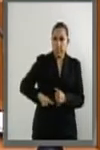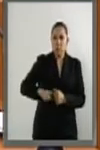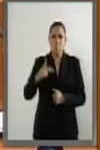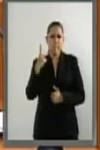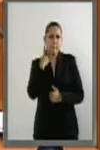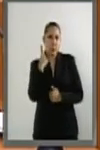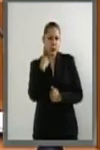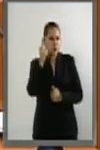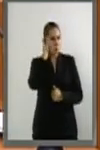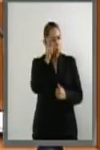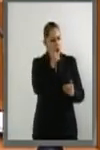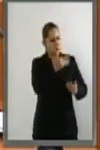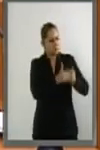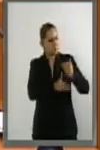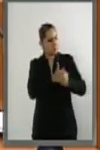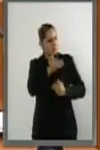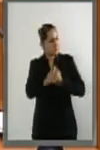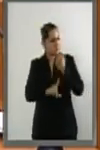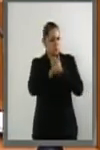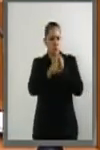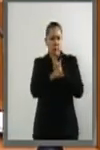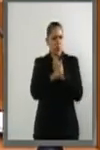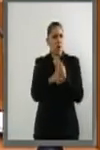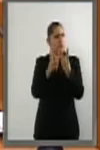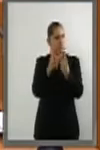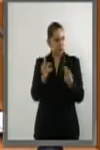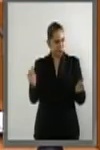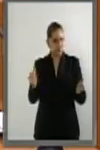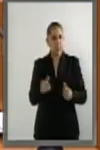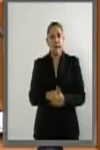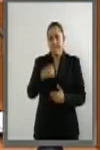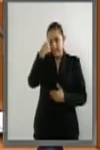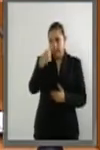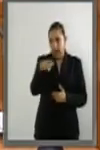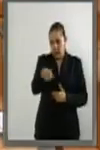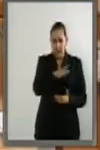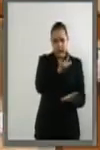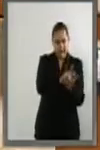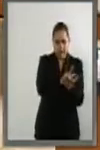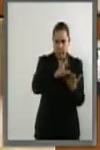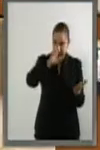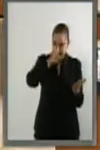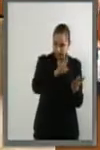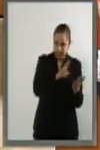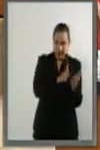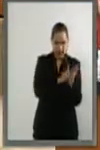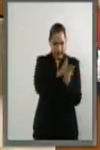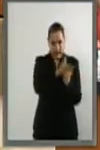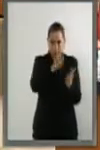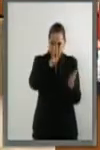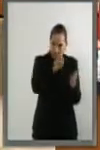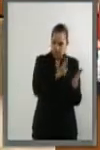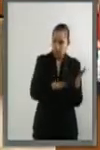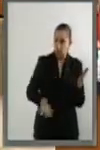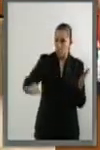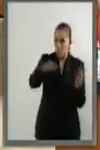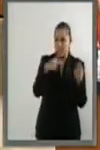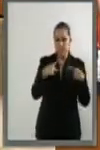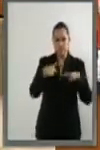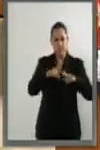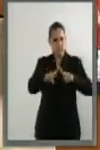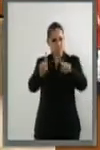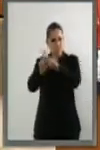que garantice el restablecimiento del Estado de Derecho, la soberanía y el respeto a las